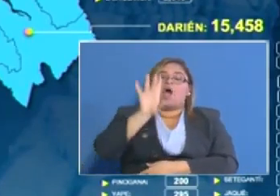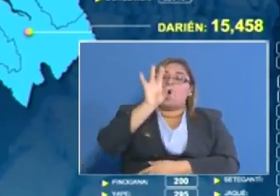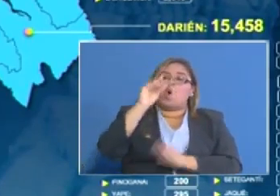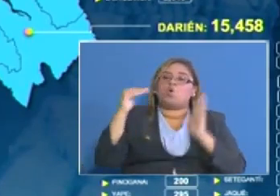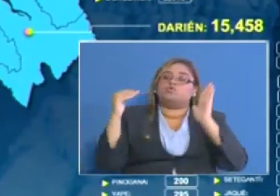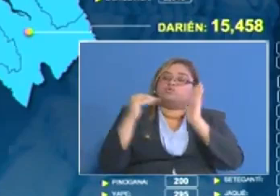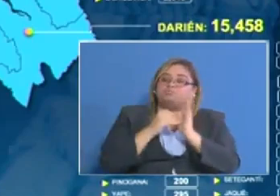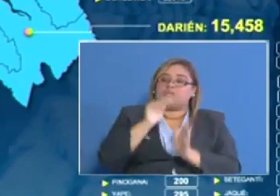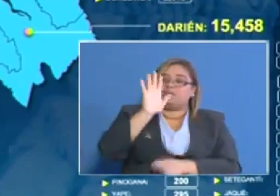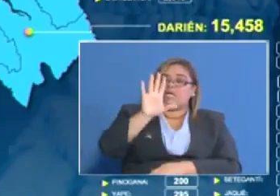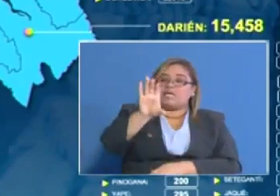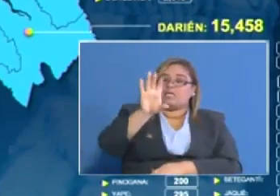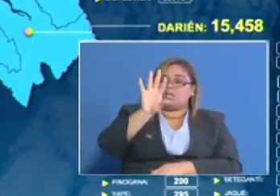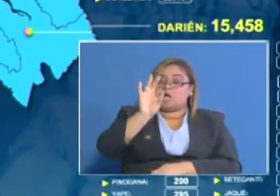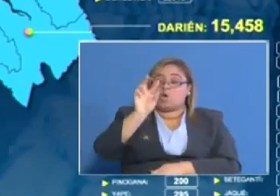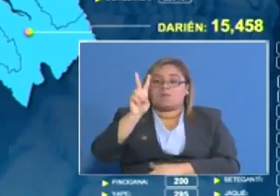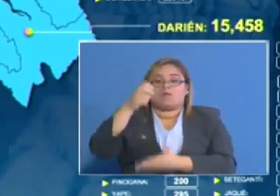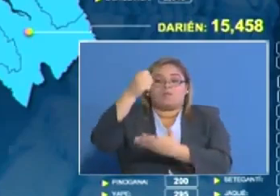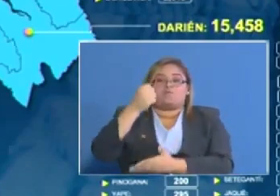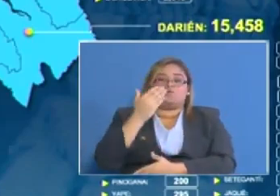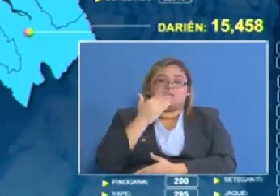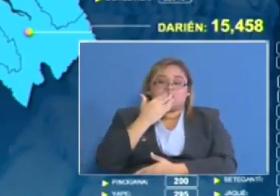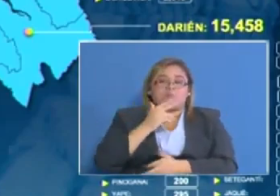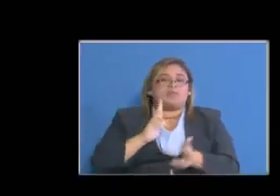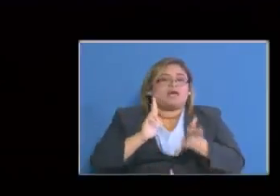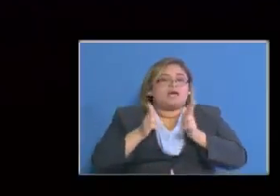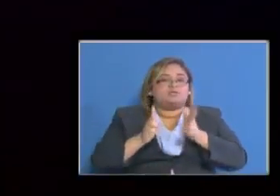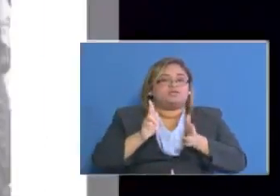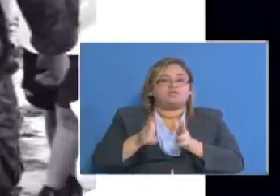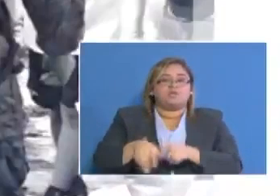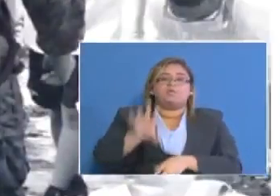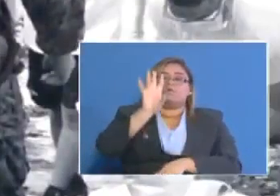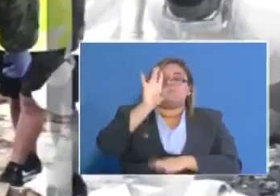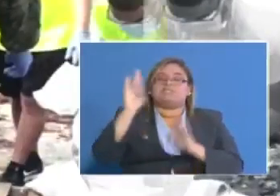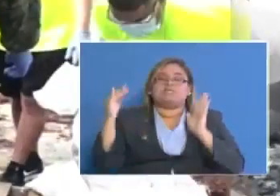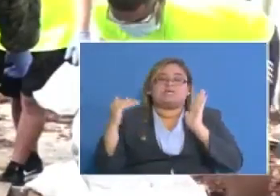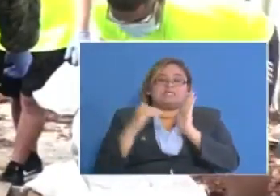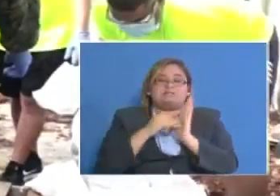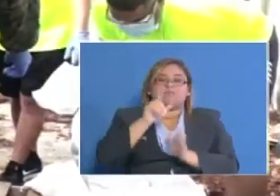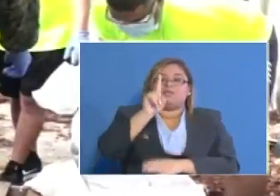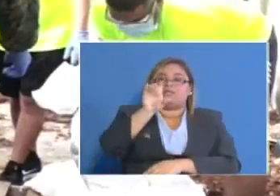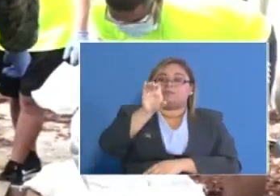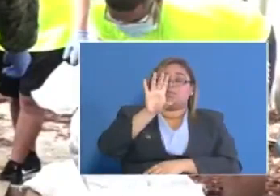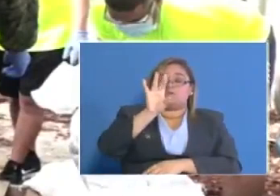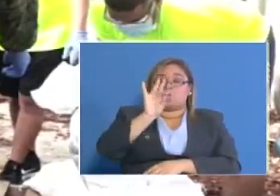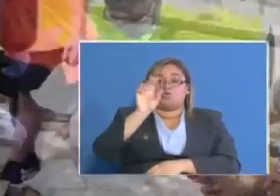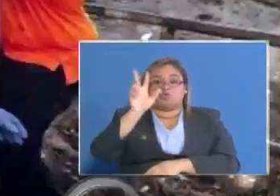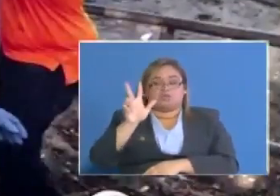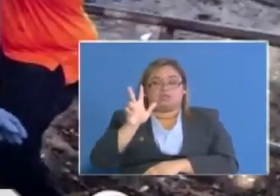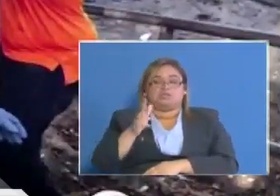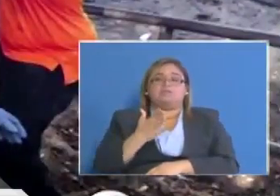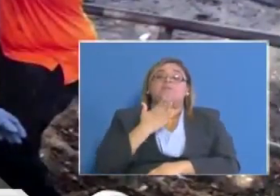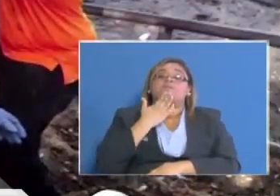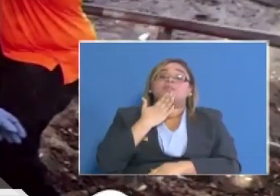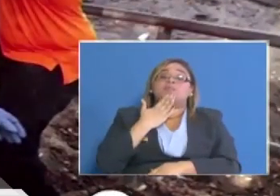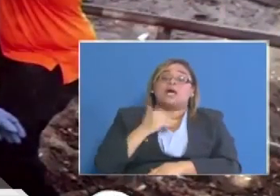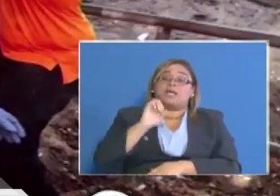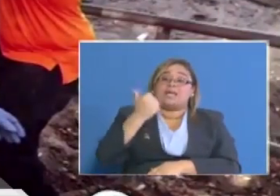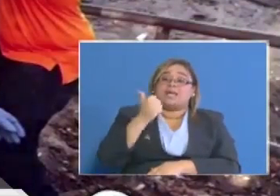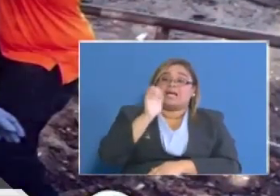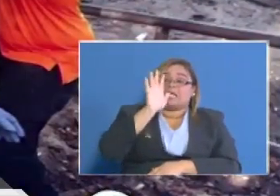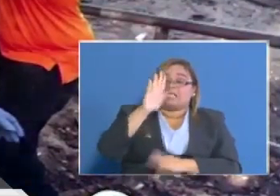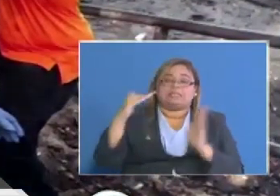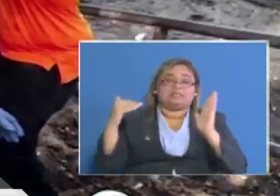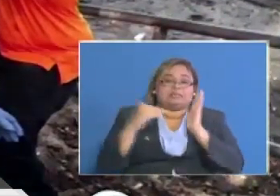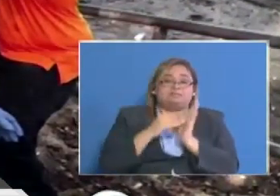mil 592 bolsas en Chepo 7 mil 183 en Darien 15 mil